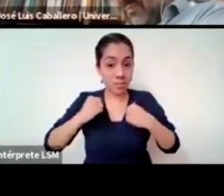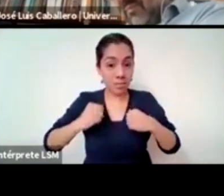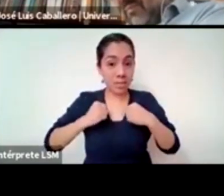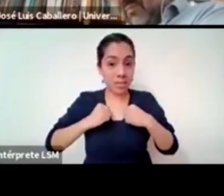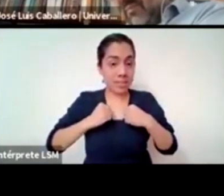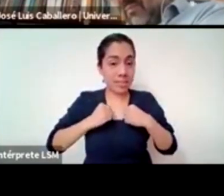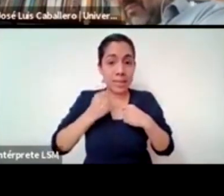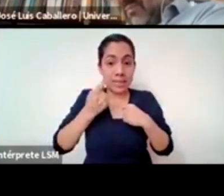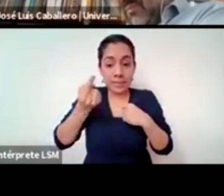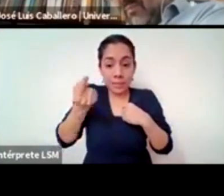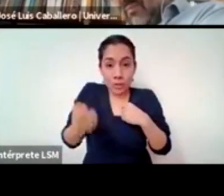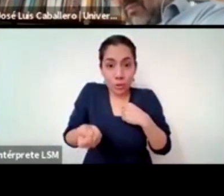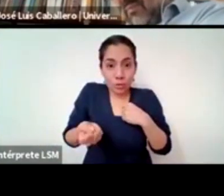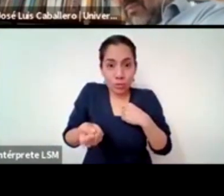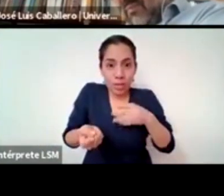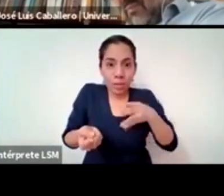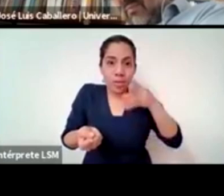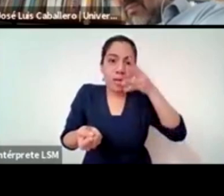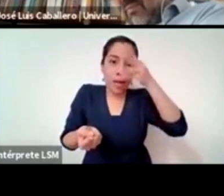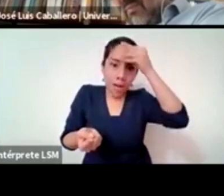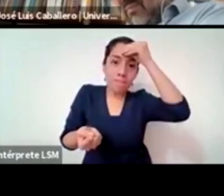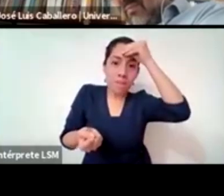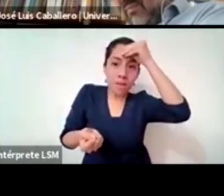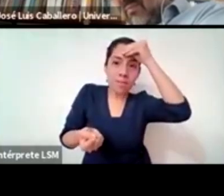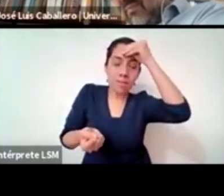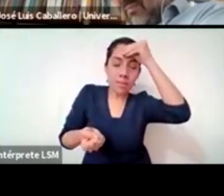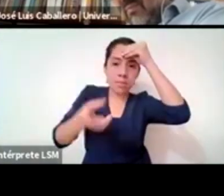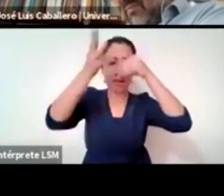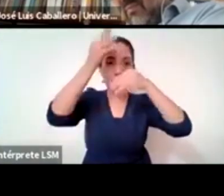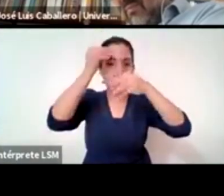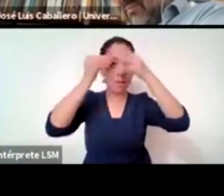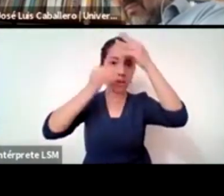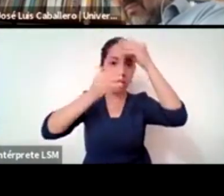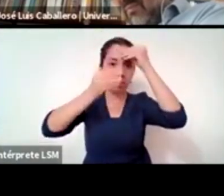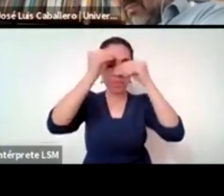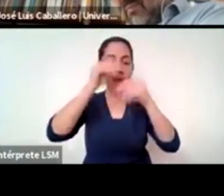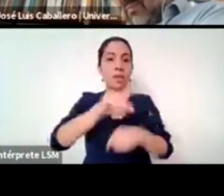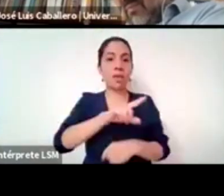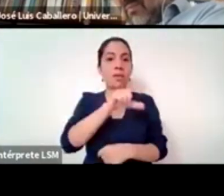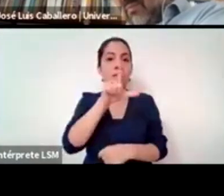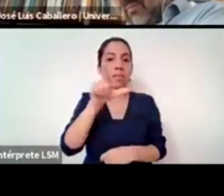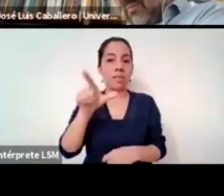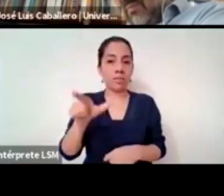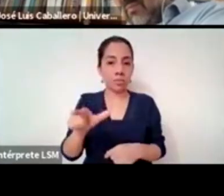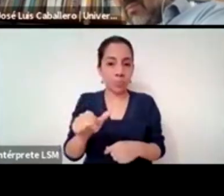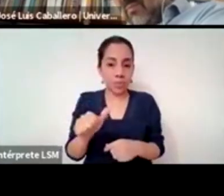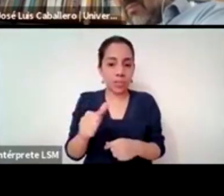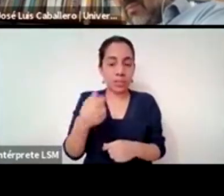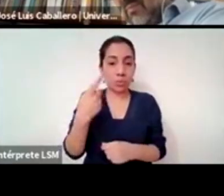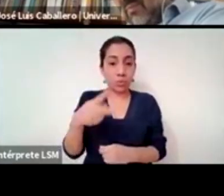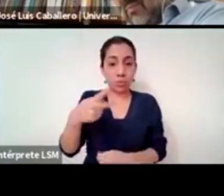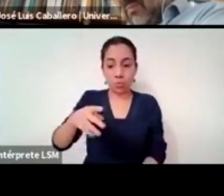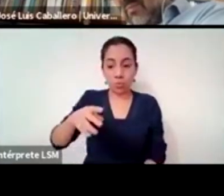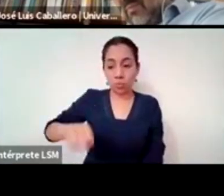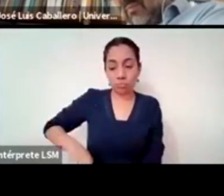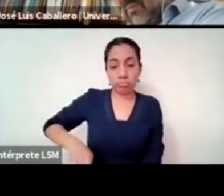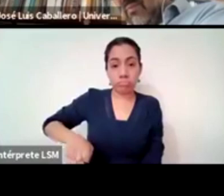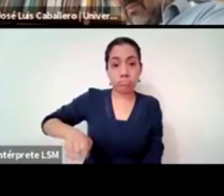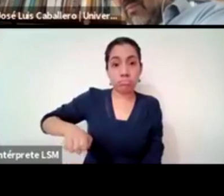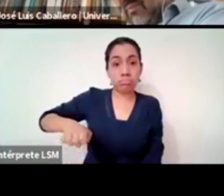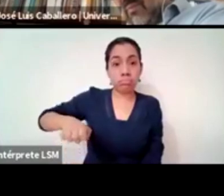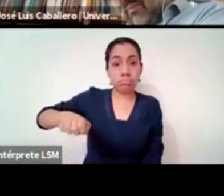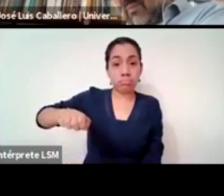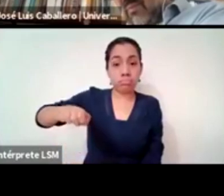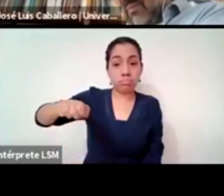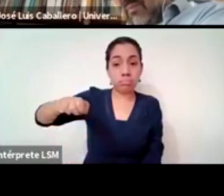infante y claro esas edades son aquellas en las que se fijan de una manera más radical